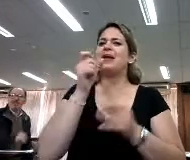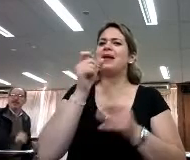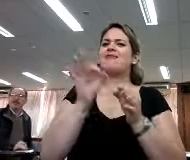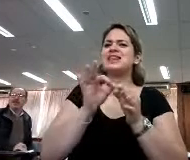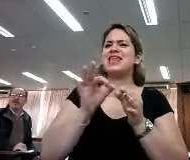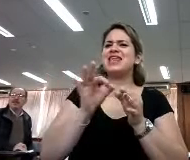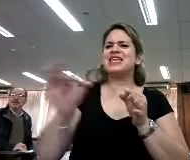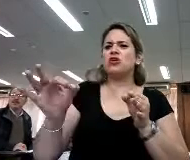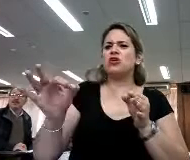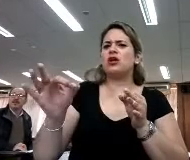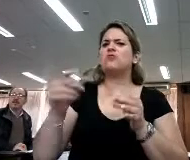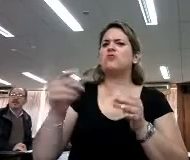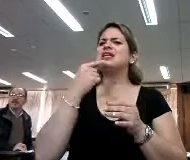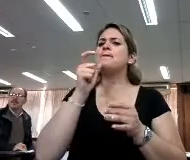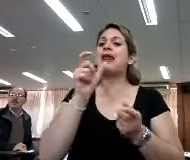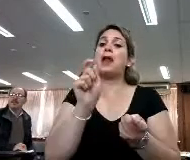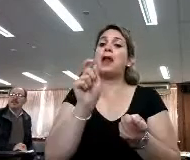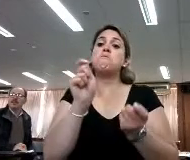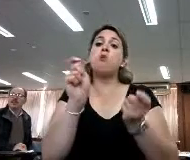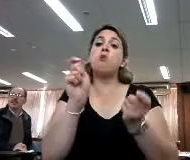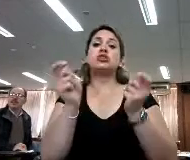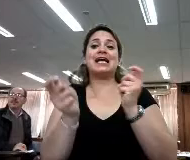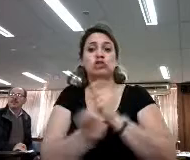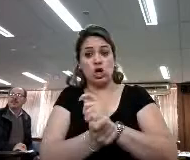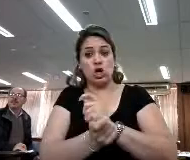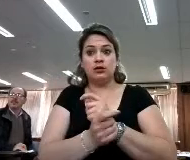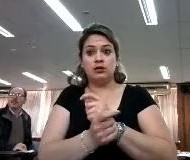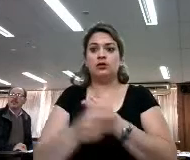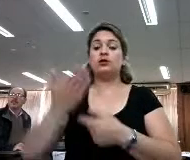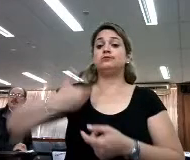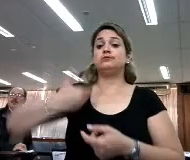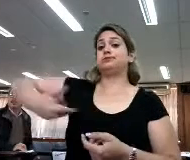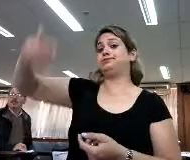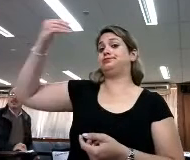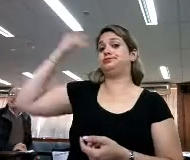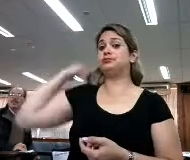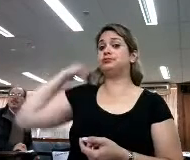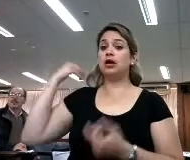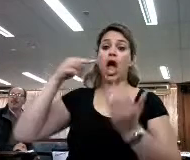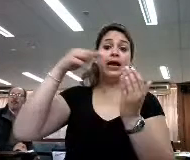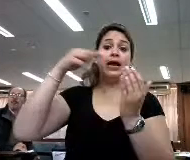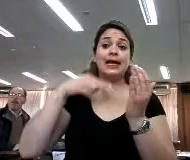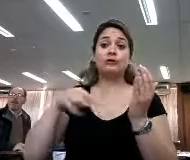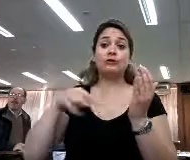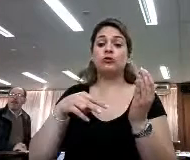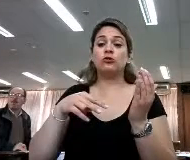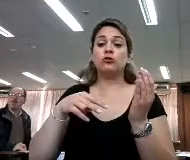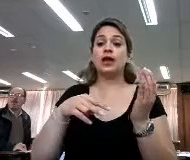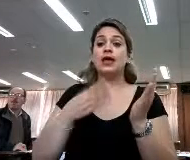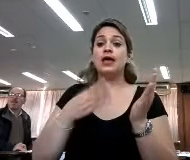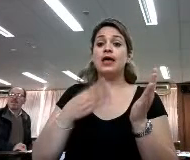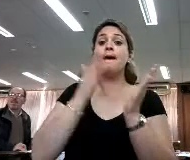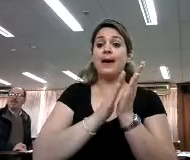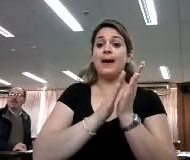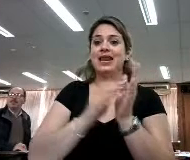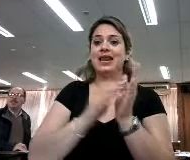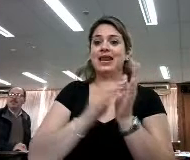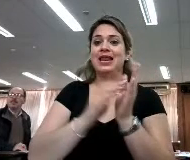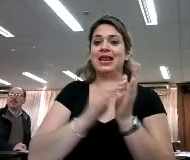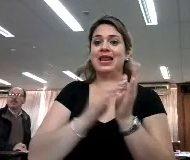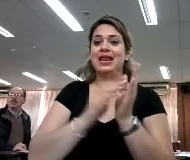evolución vos usaste mutación la gente bueno empezamos toda nuestra generación con una lectura impresa lineal